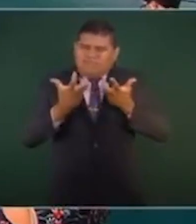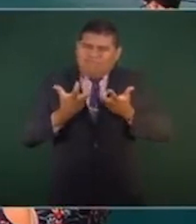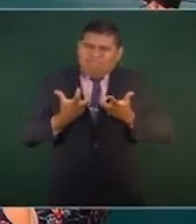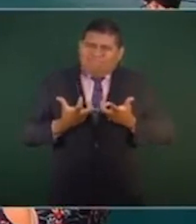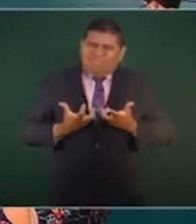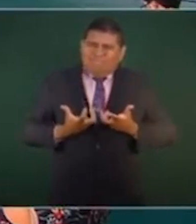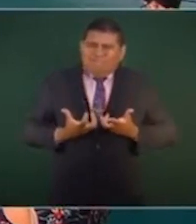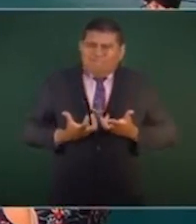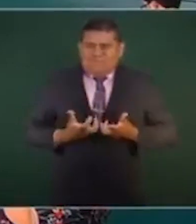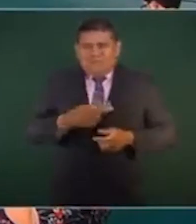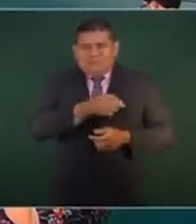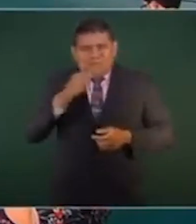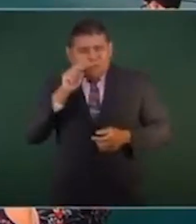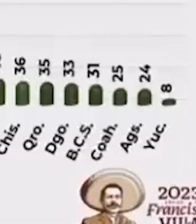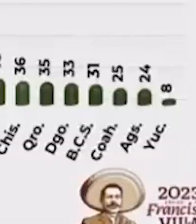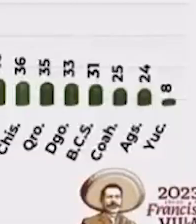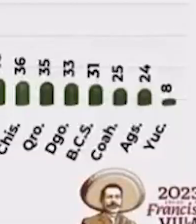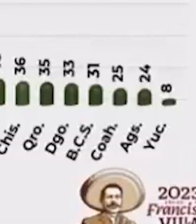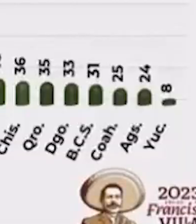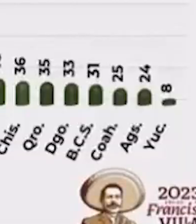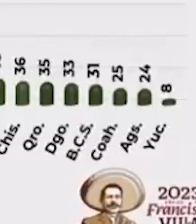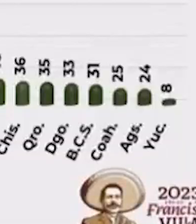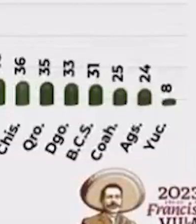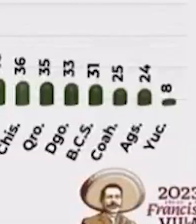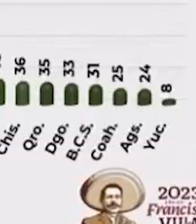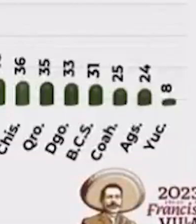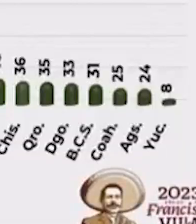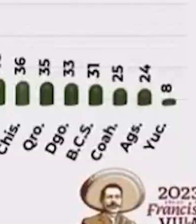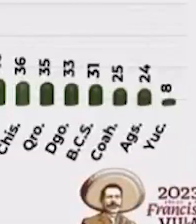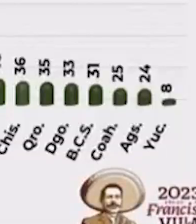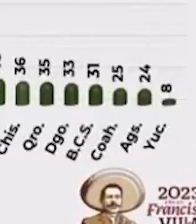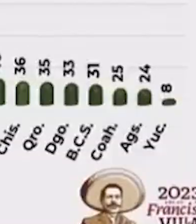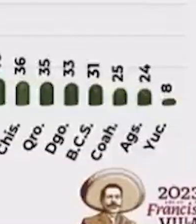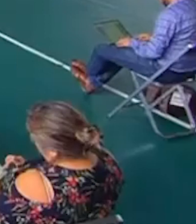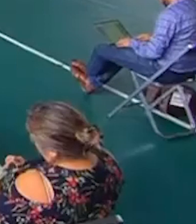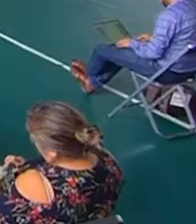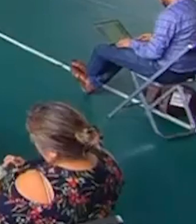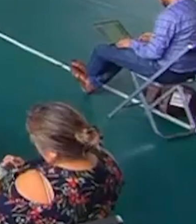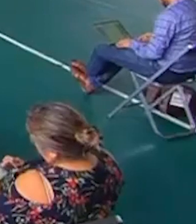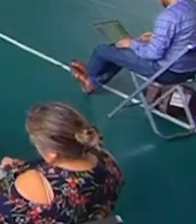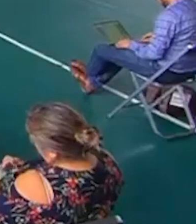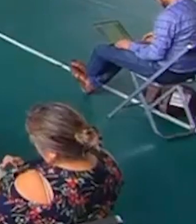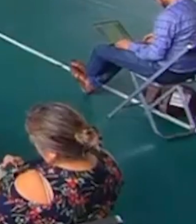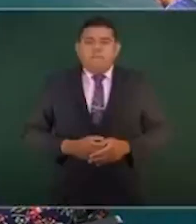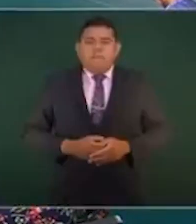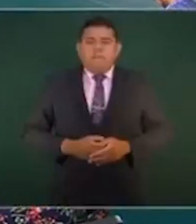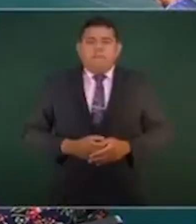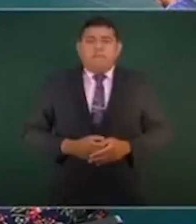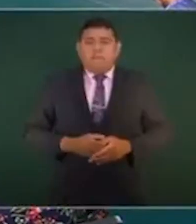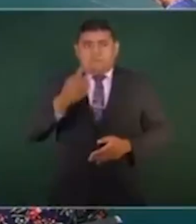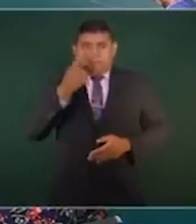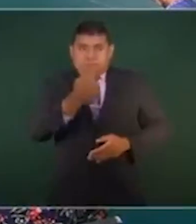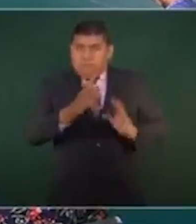periodista Luis Martín Sánchez son un bombardeo de mentiras. Amblo agregó que la prioridad de su gobierno es la seguridad y la